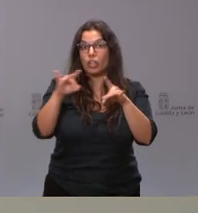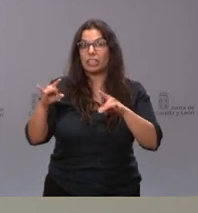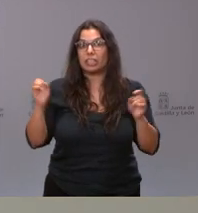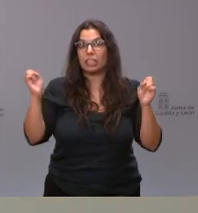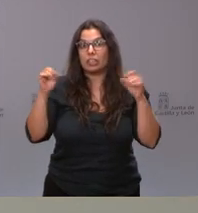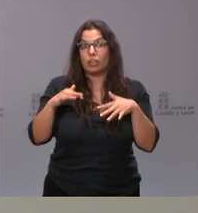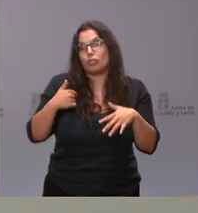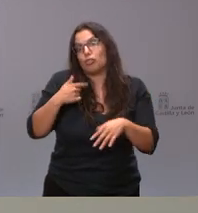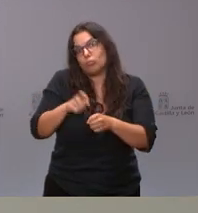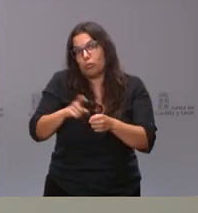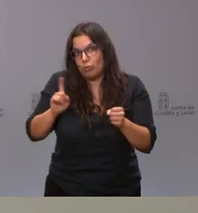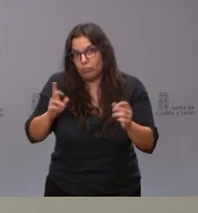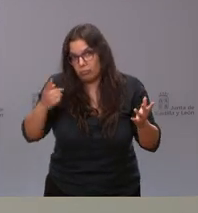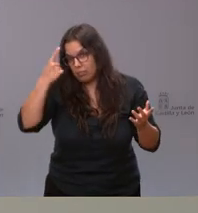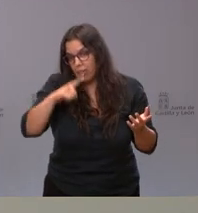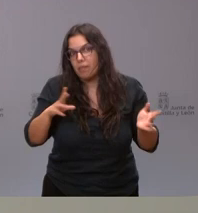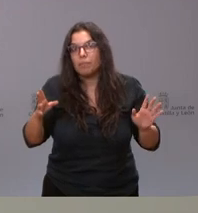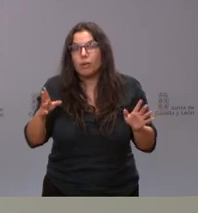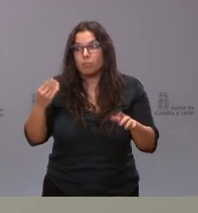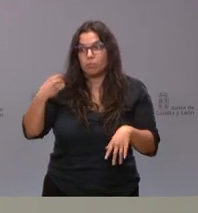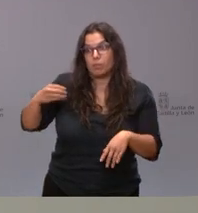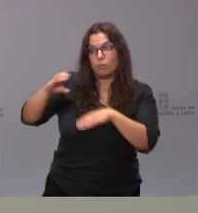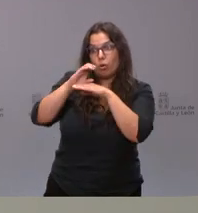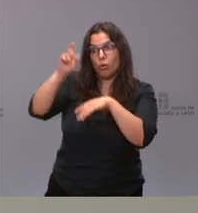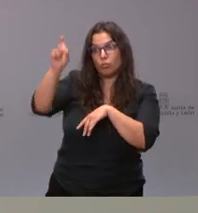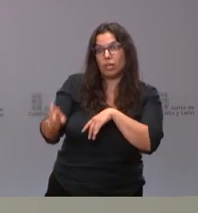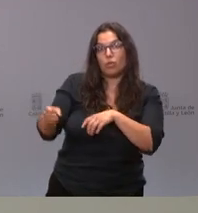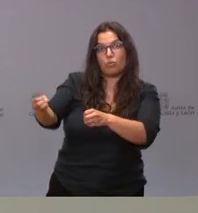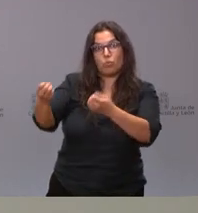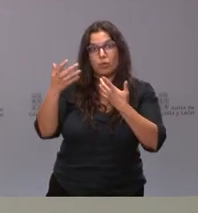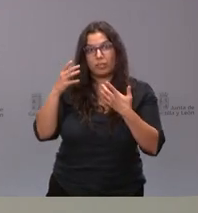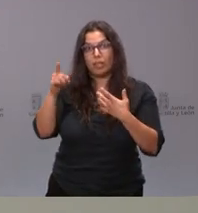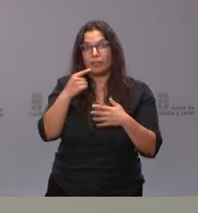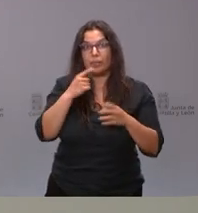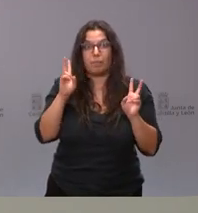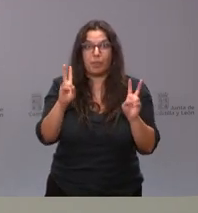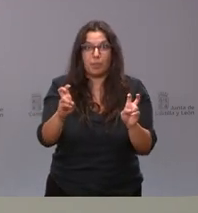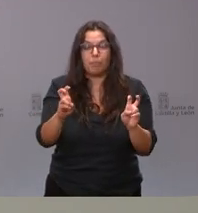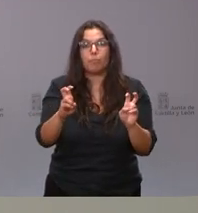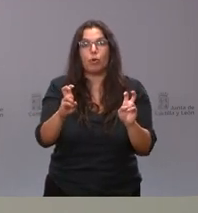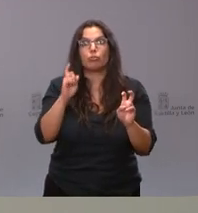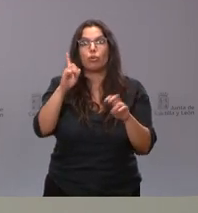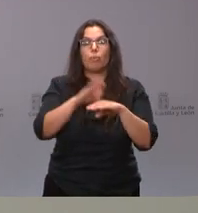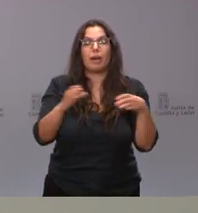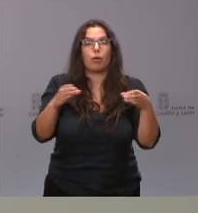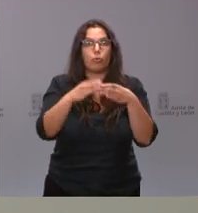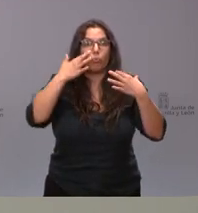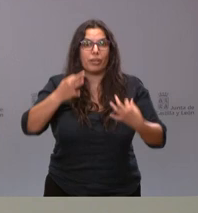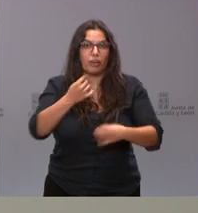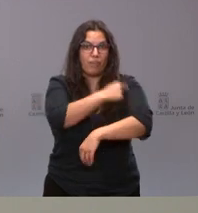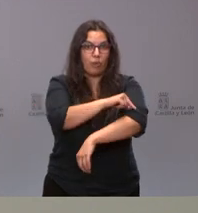Claro, yo no asisto, como usted sabe. Pero de lo que nos ha comunicado el consejero es que inicialmente estaba previsto para los colectivos de más riesgo.